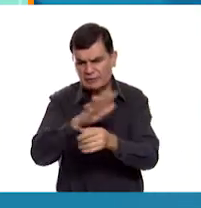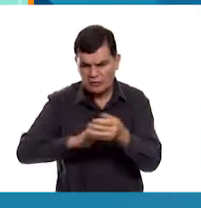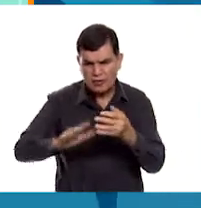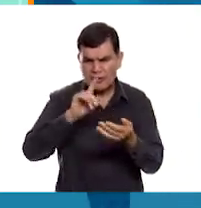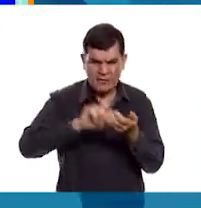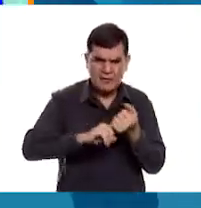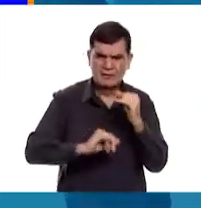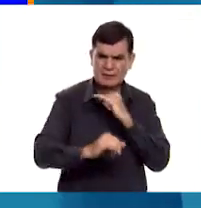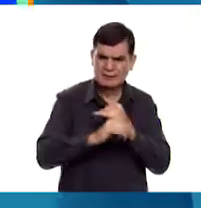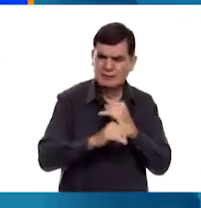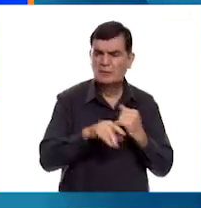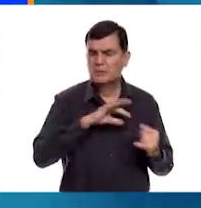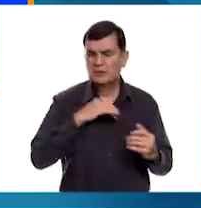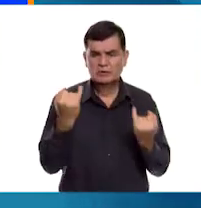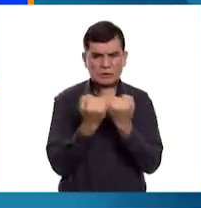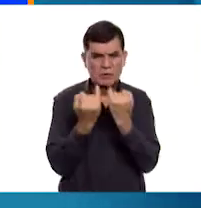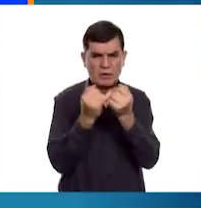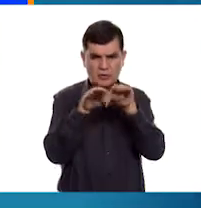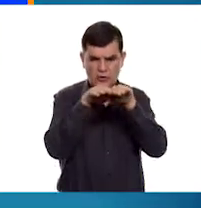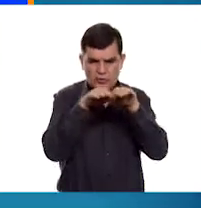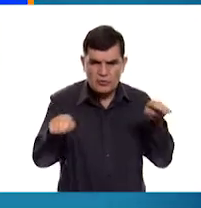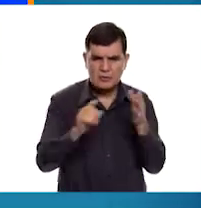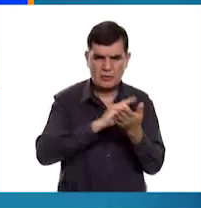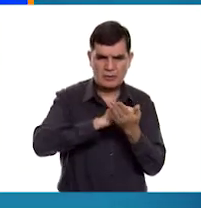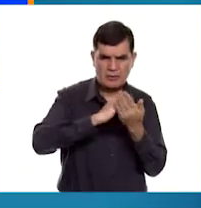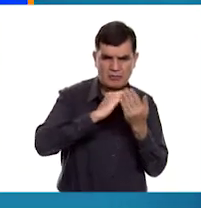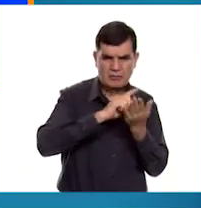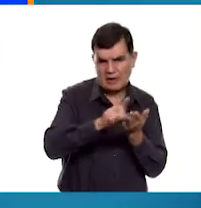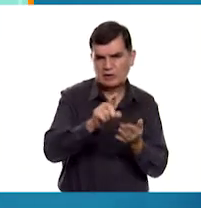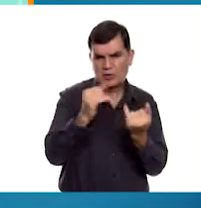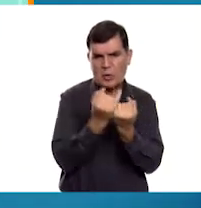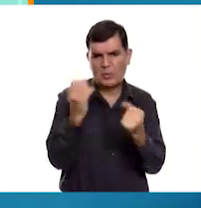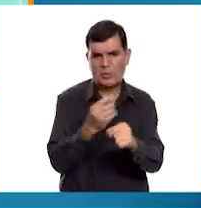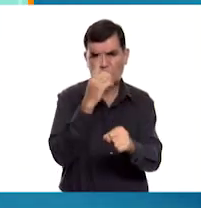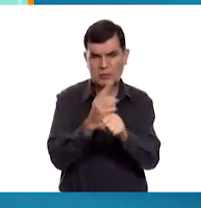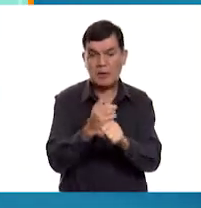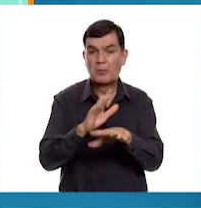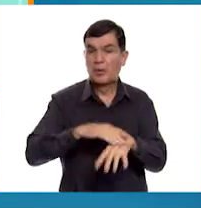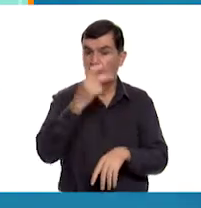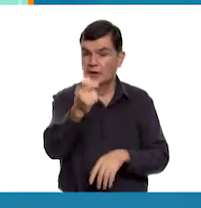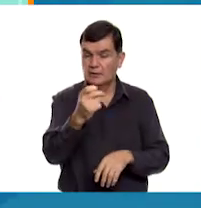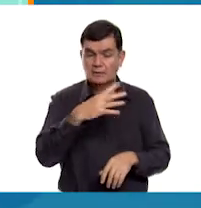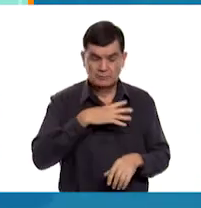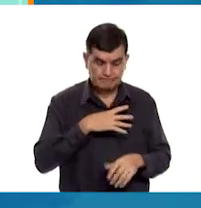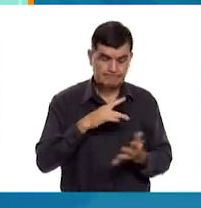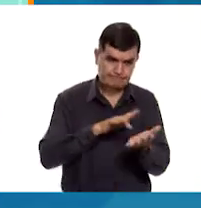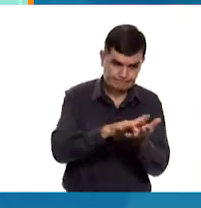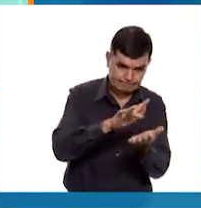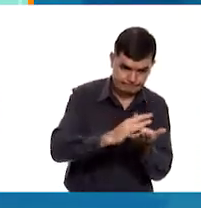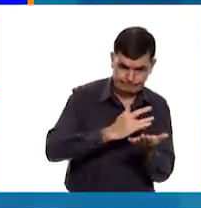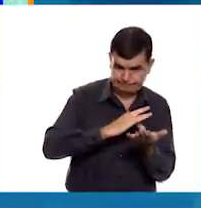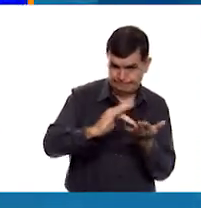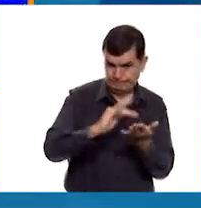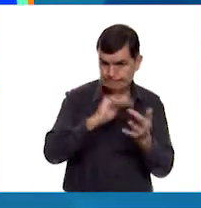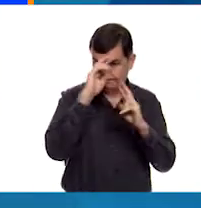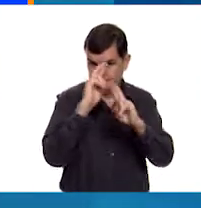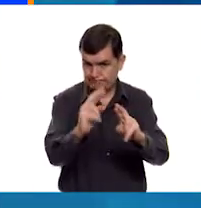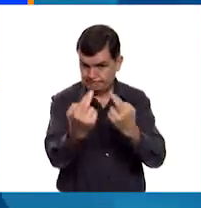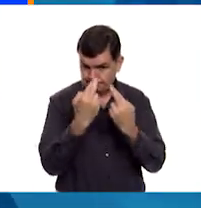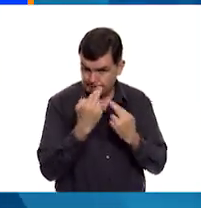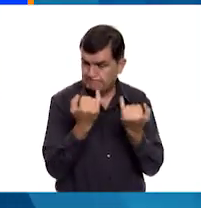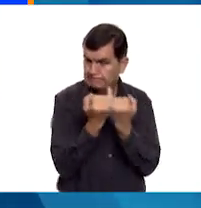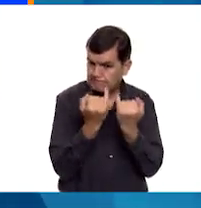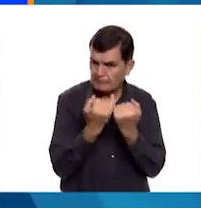todas las personas tenemos los mismos derechos y oportunidades. A través del apoyo y el respeto mutuo, juntos podemos